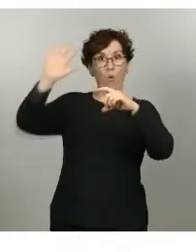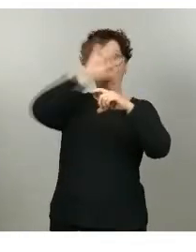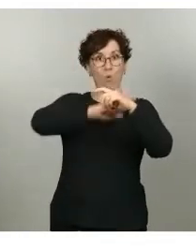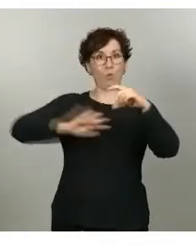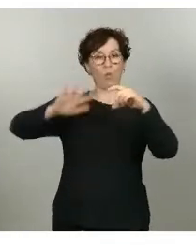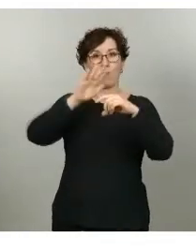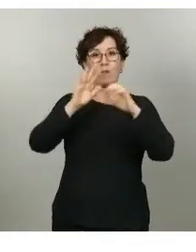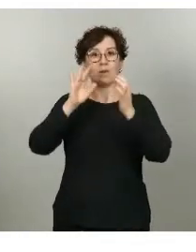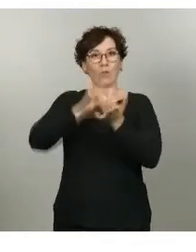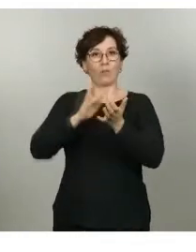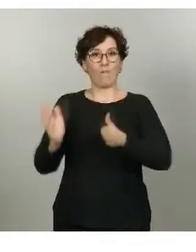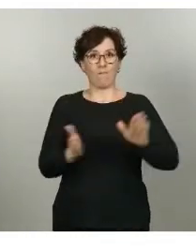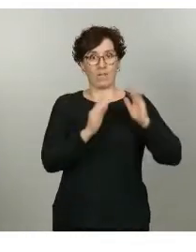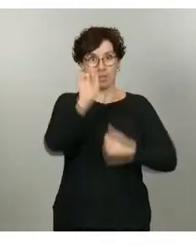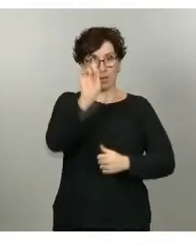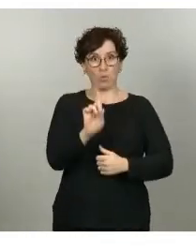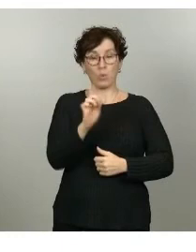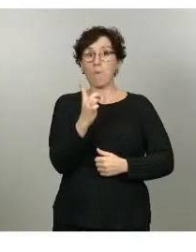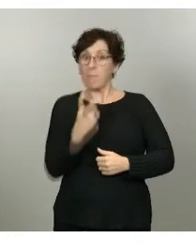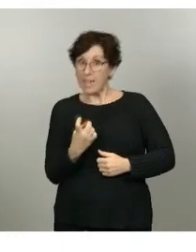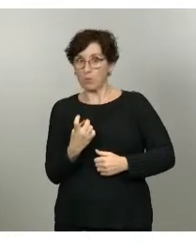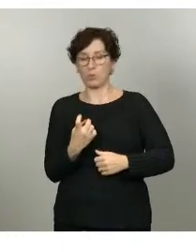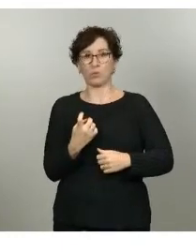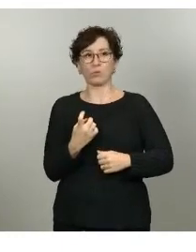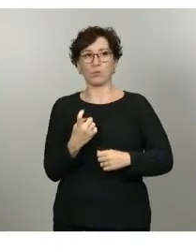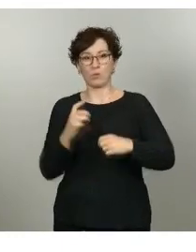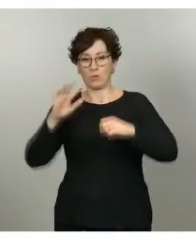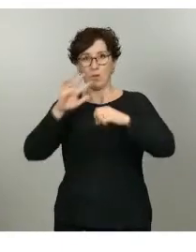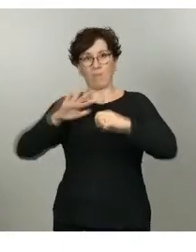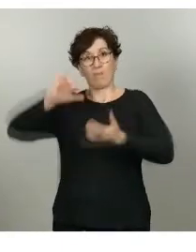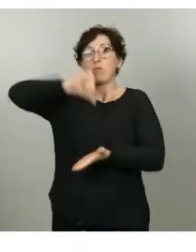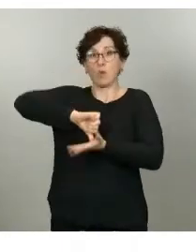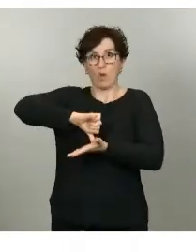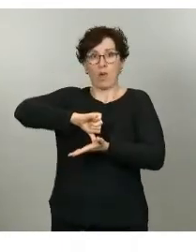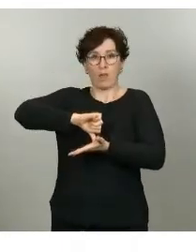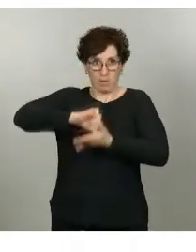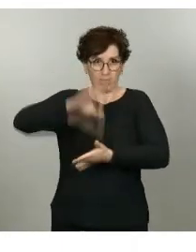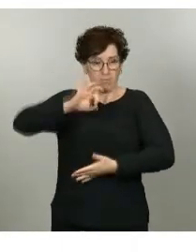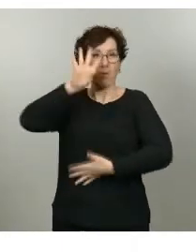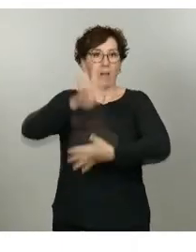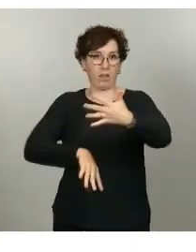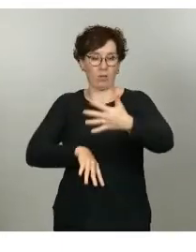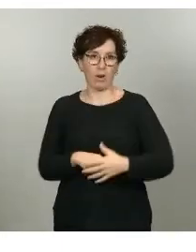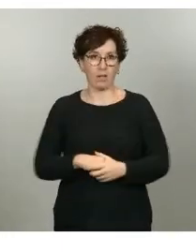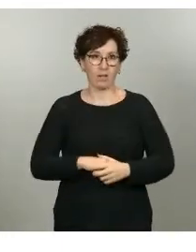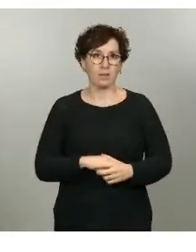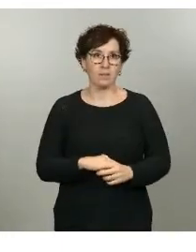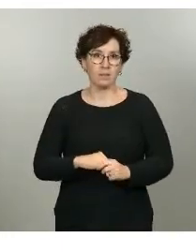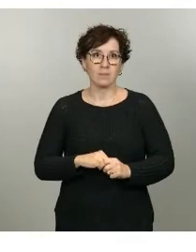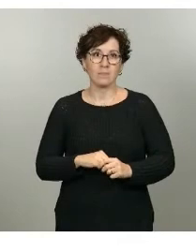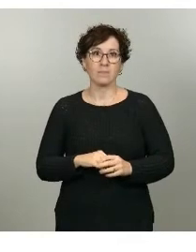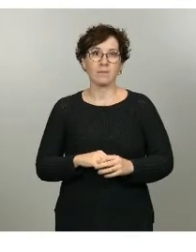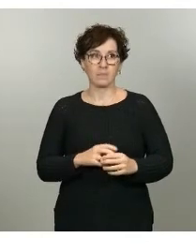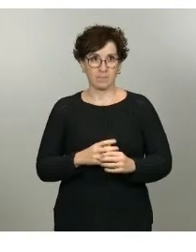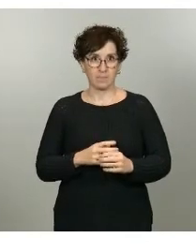1, salvo básicamente el área metropolitana de la provincia de Barcelona, y una